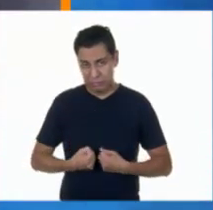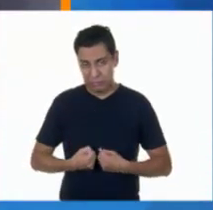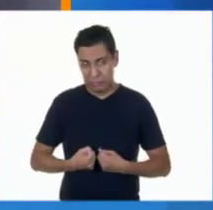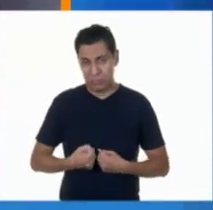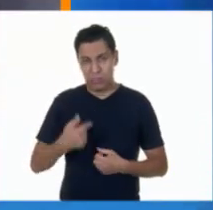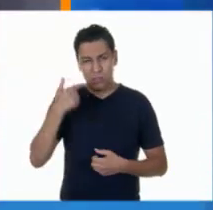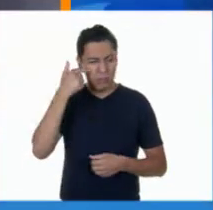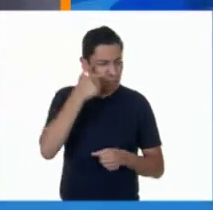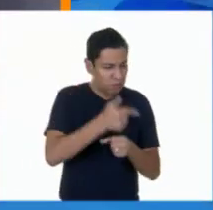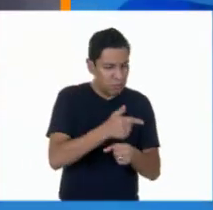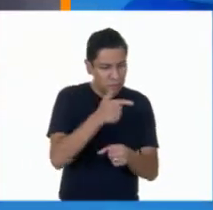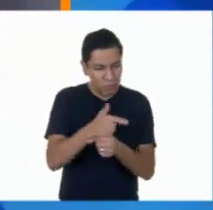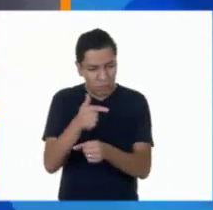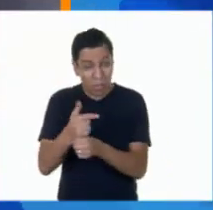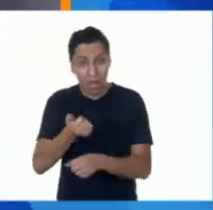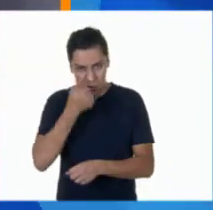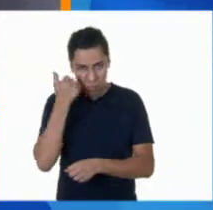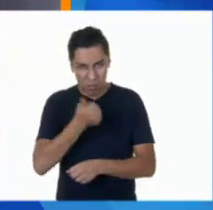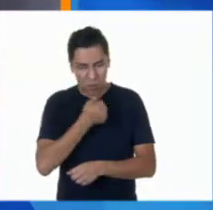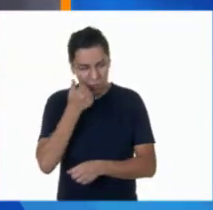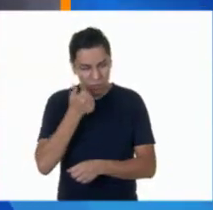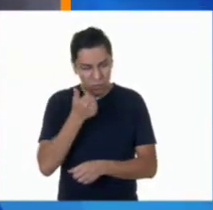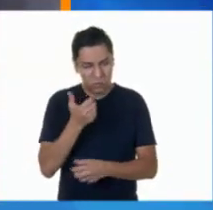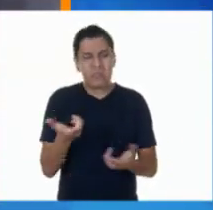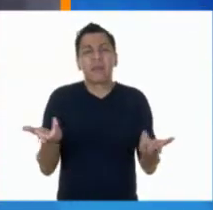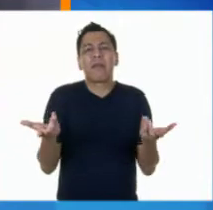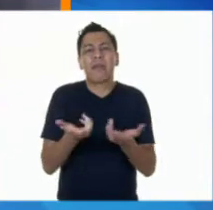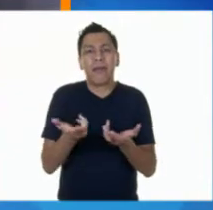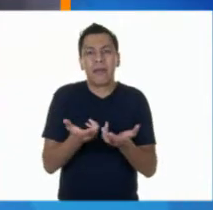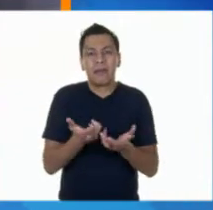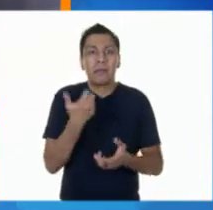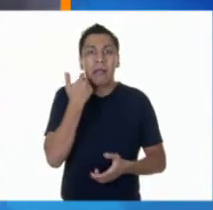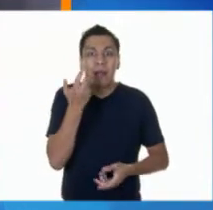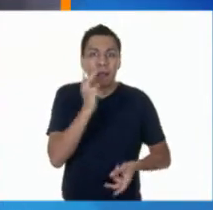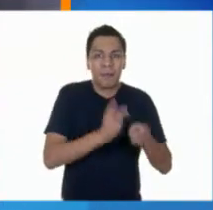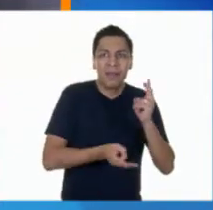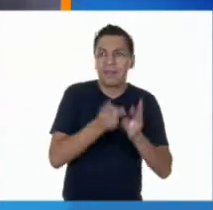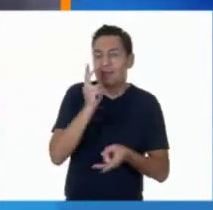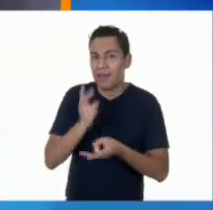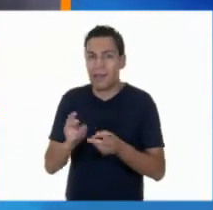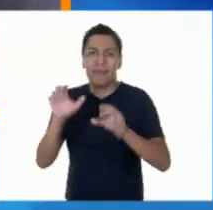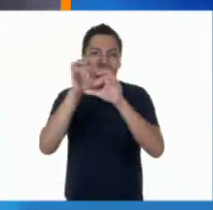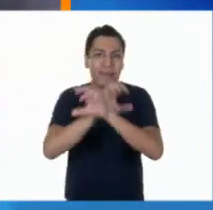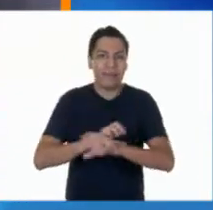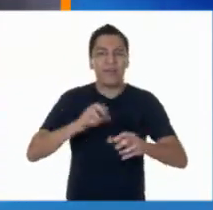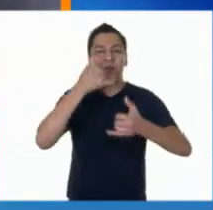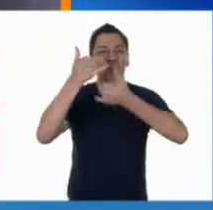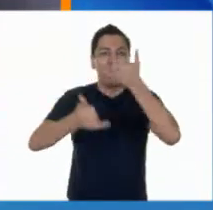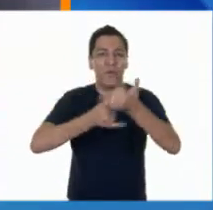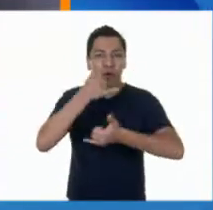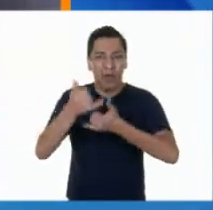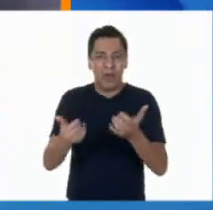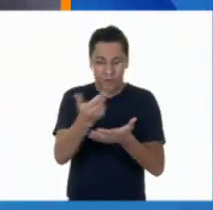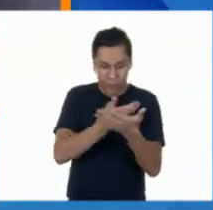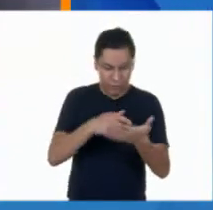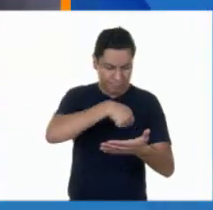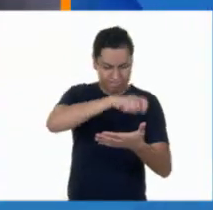desanimados, me he dado cuenta que les da mucho por platicar, por cantar, por jugar, por colorear. Y